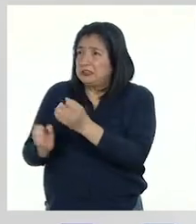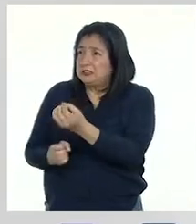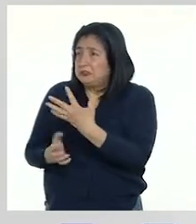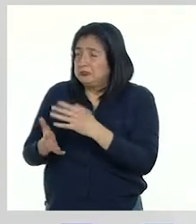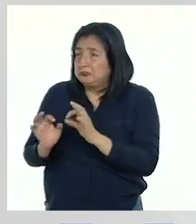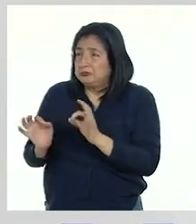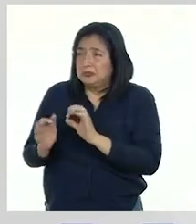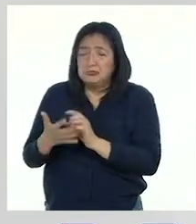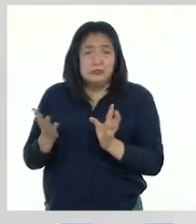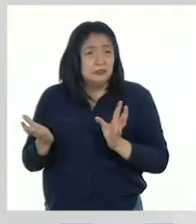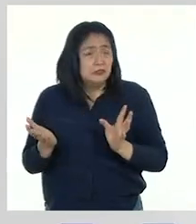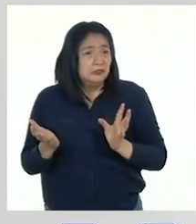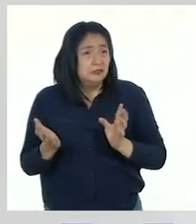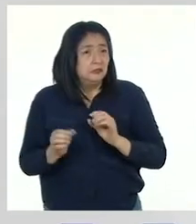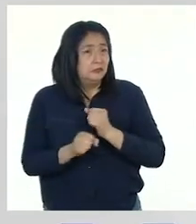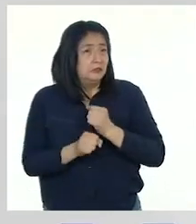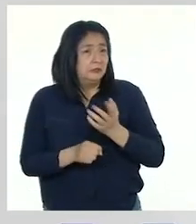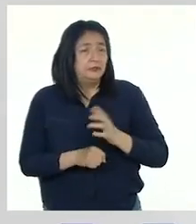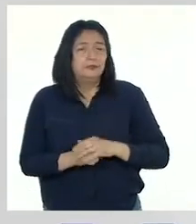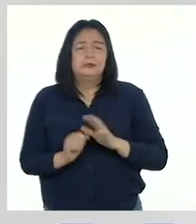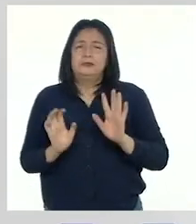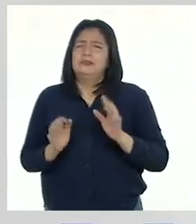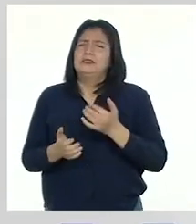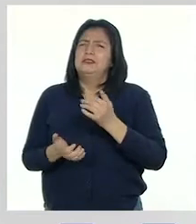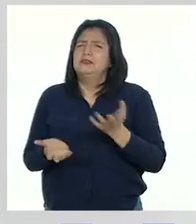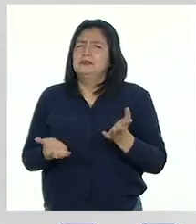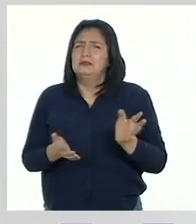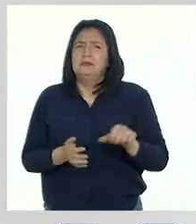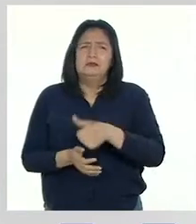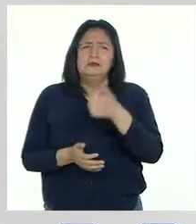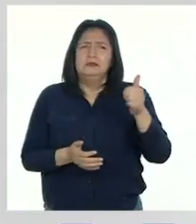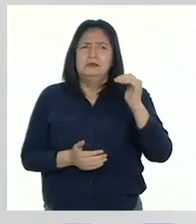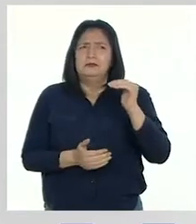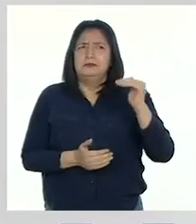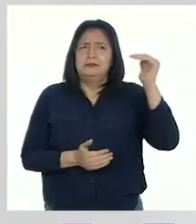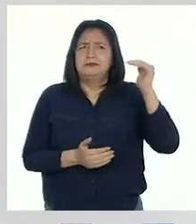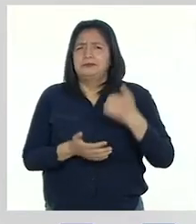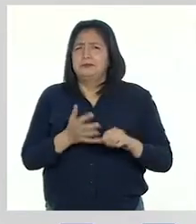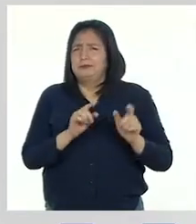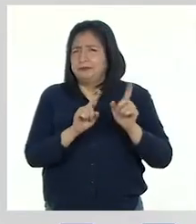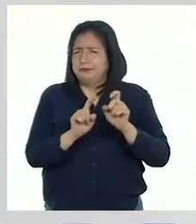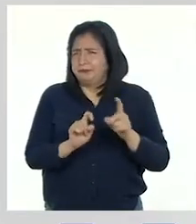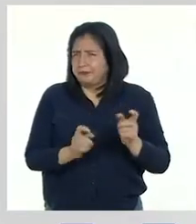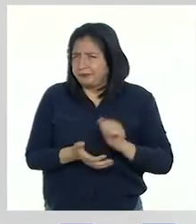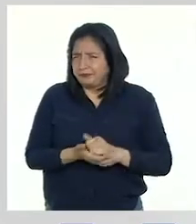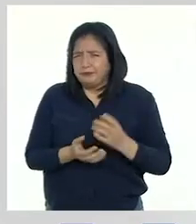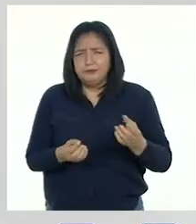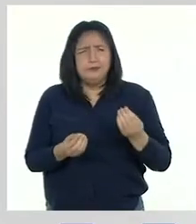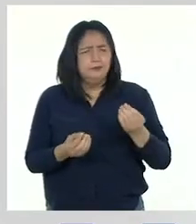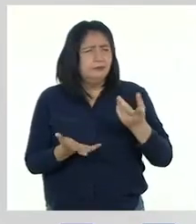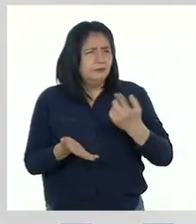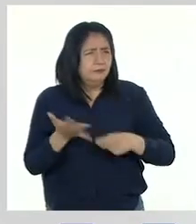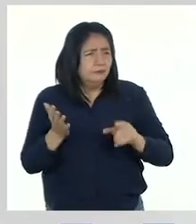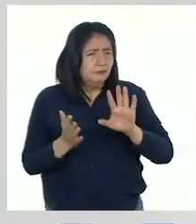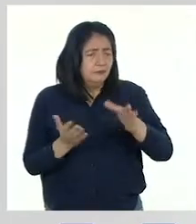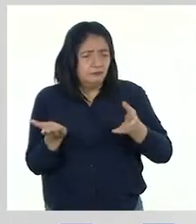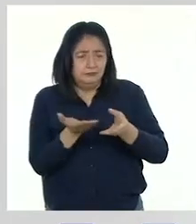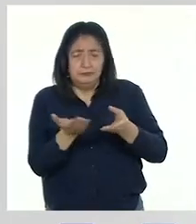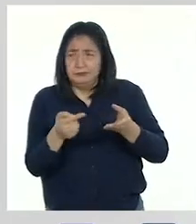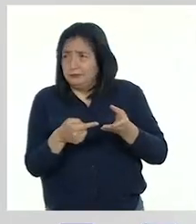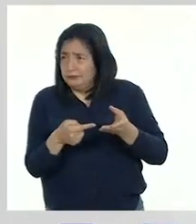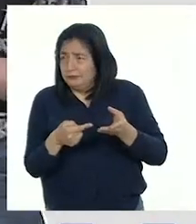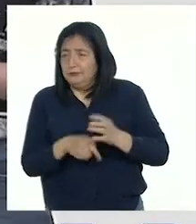hubiera hecho ningún comentario? ¿A qué otro adulto le podrías consultar sobre lo que hay en tu